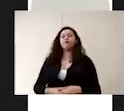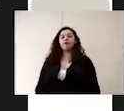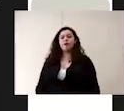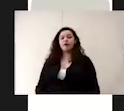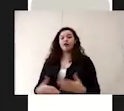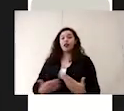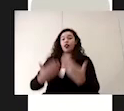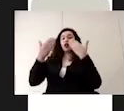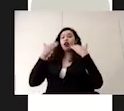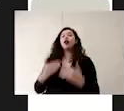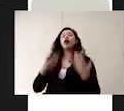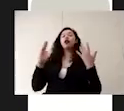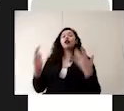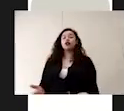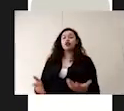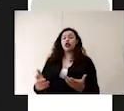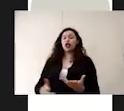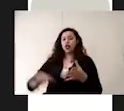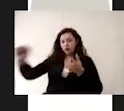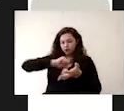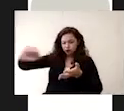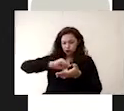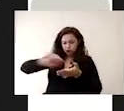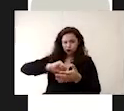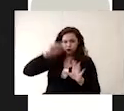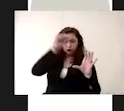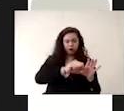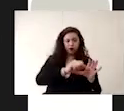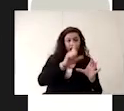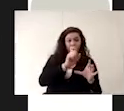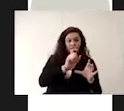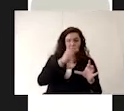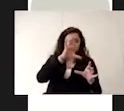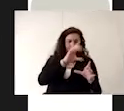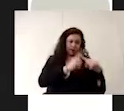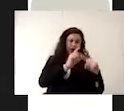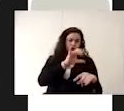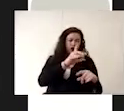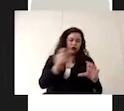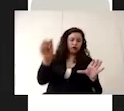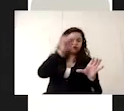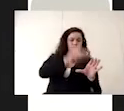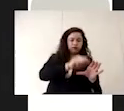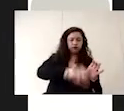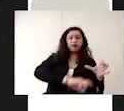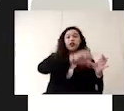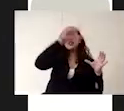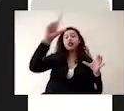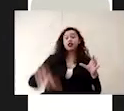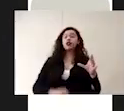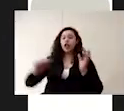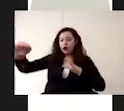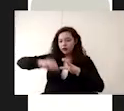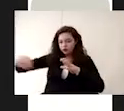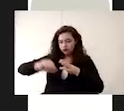Posteriormente, vamos a impregnar el cepillo con la solución que acabamos de preparar y vamos a tallar el piso,